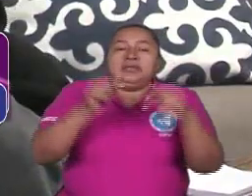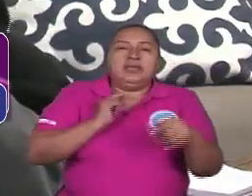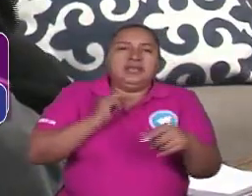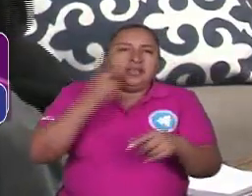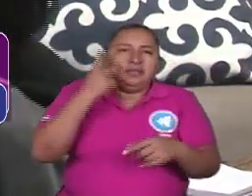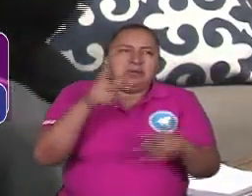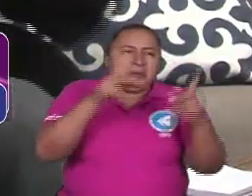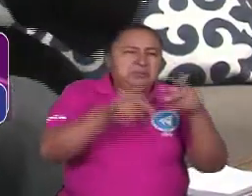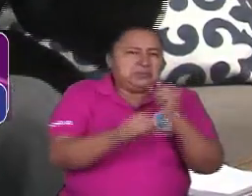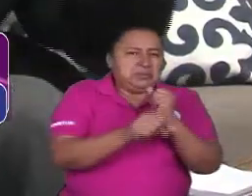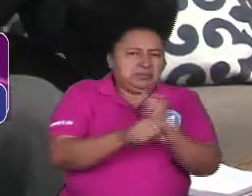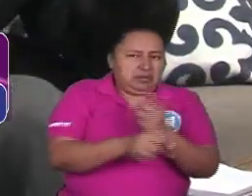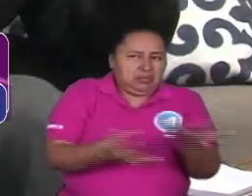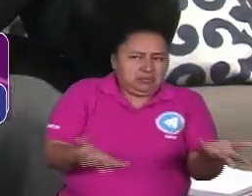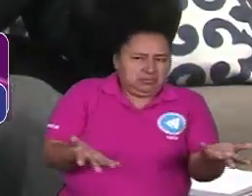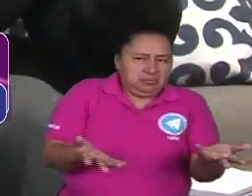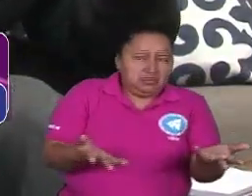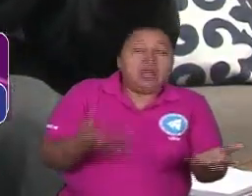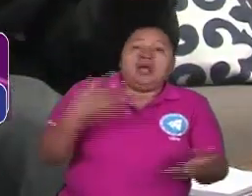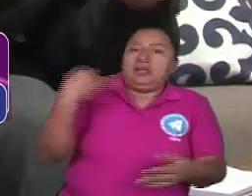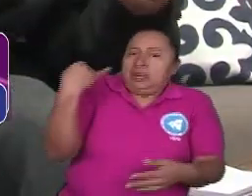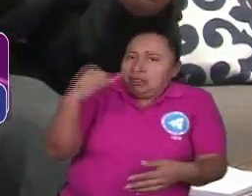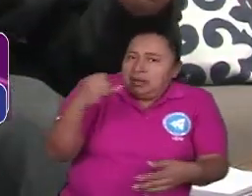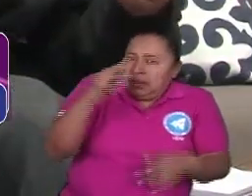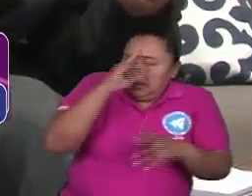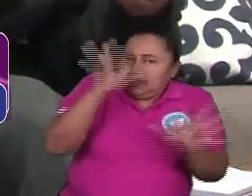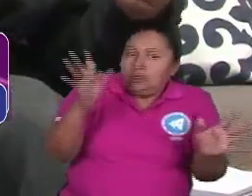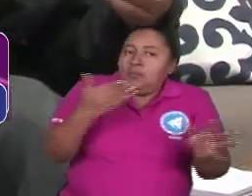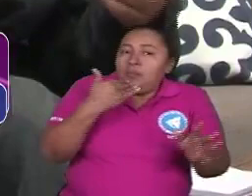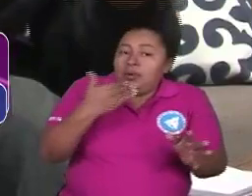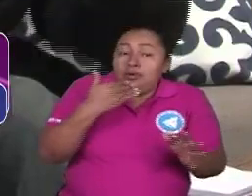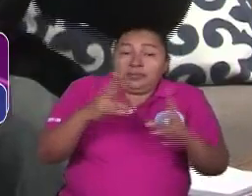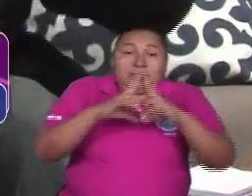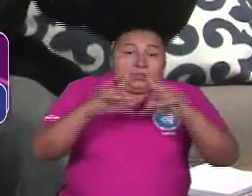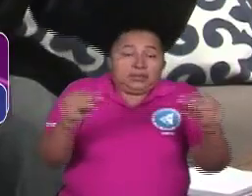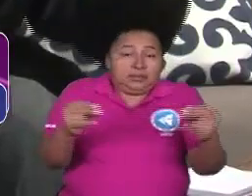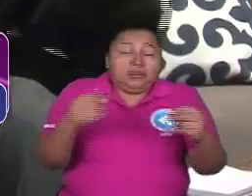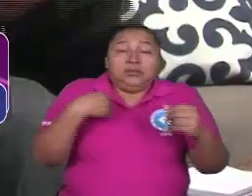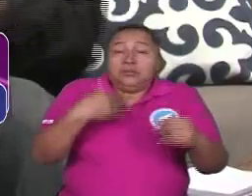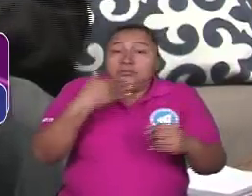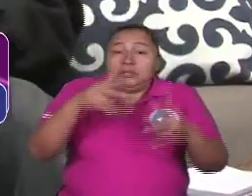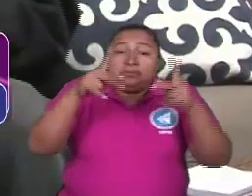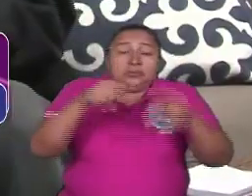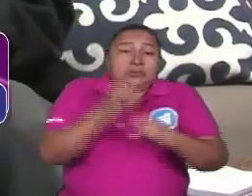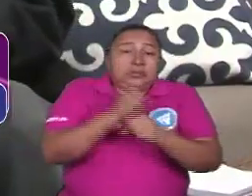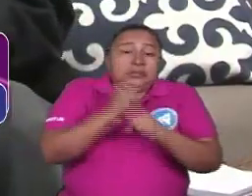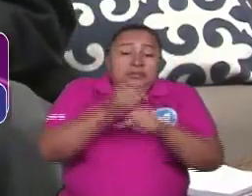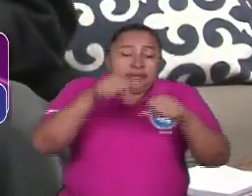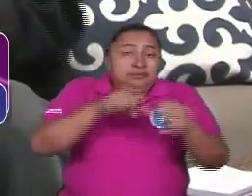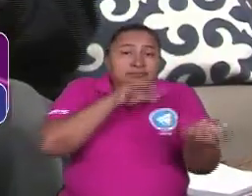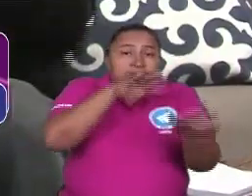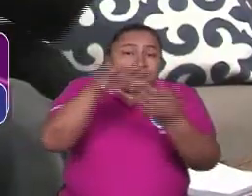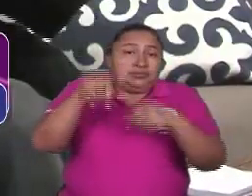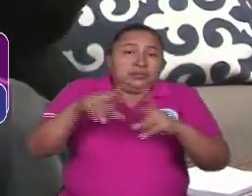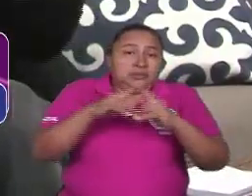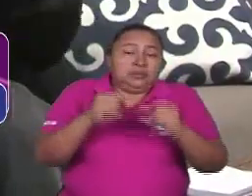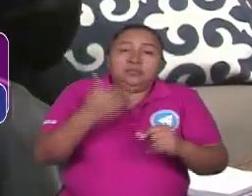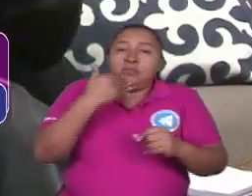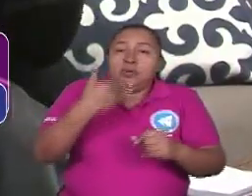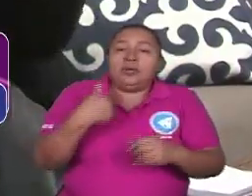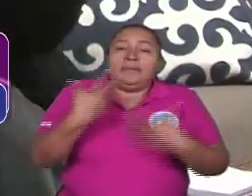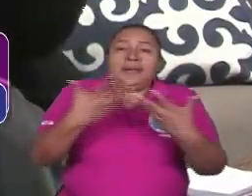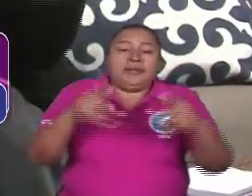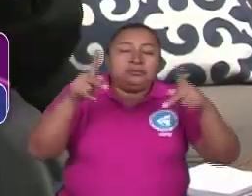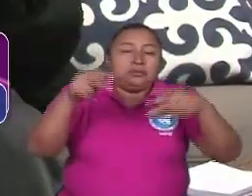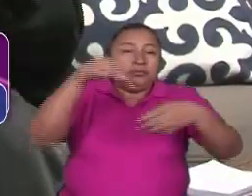eso con los trabajadores claro el bienestar para el país bienestar para los que producen en este país y bienestar para el